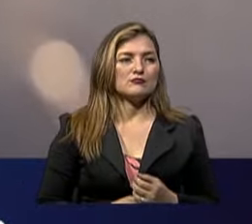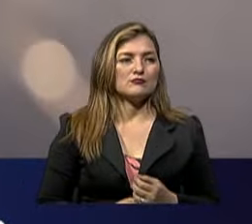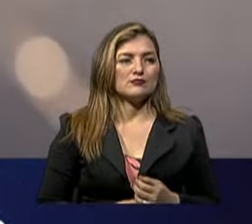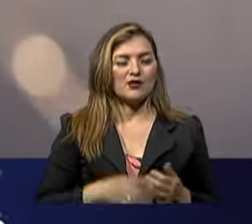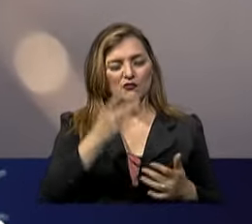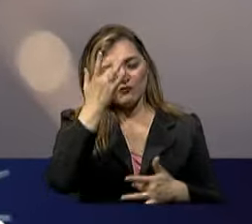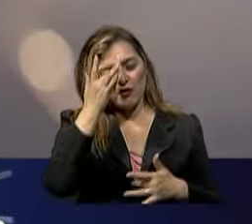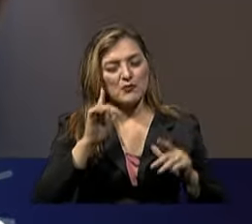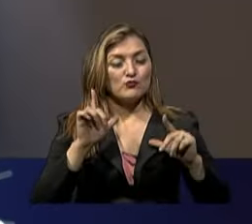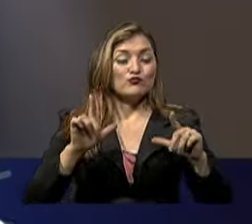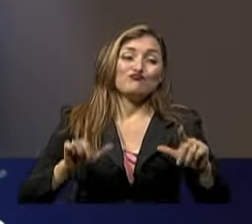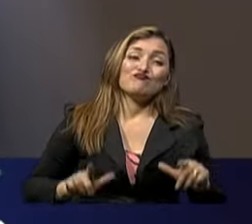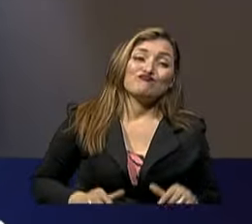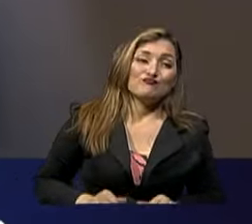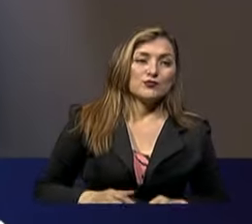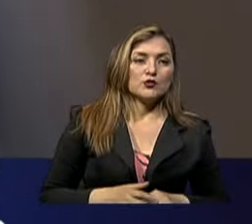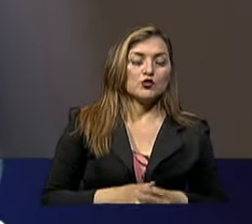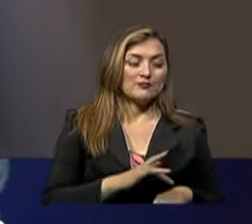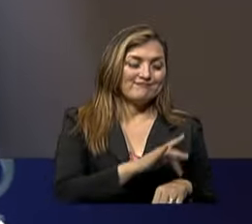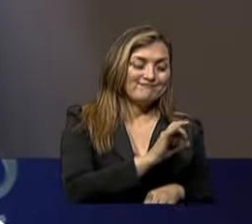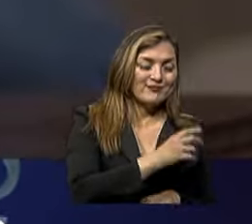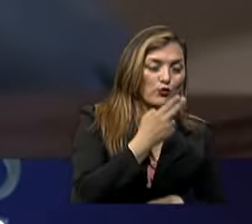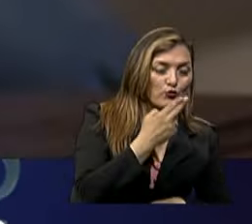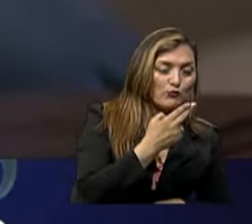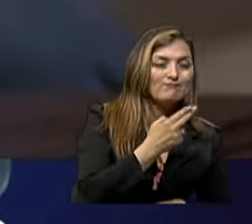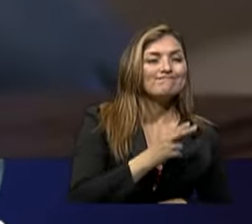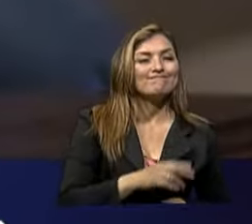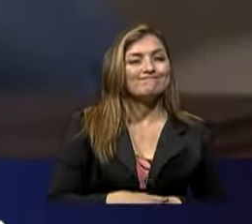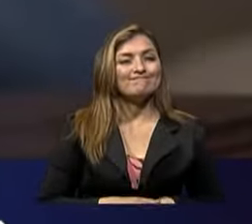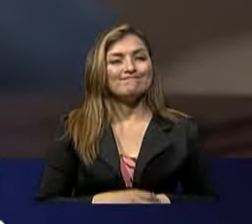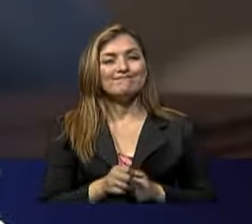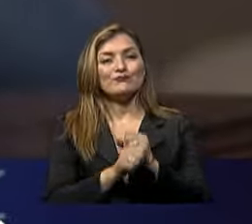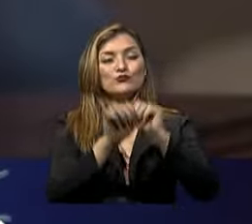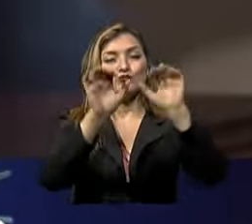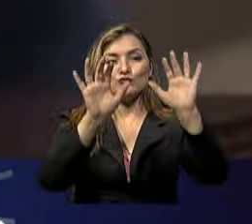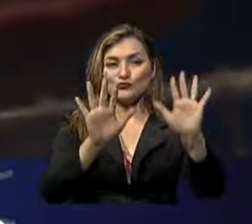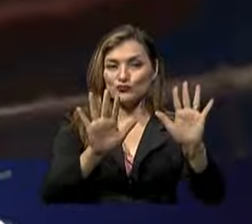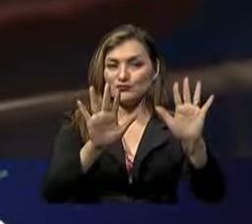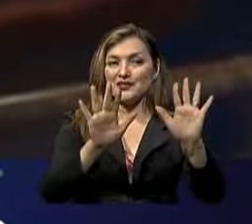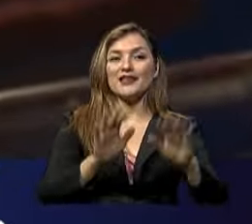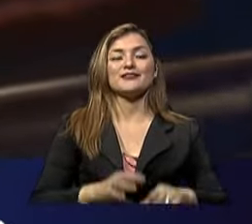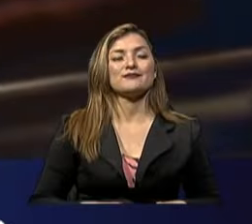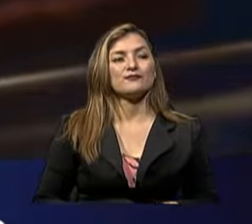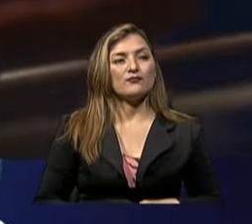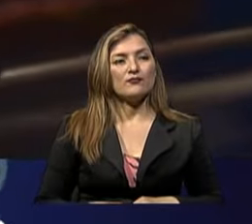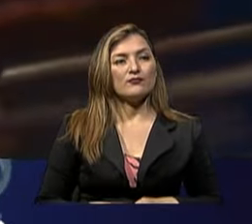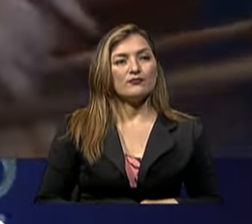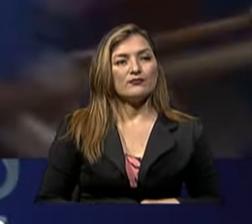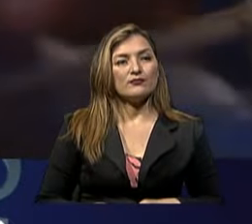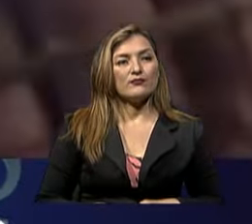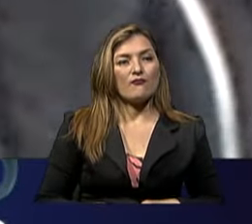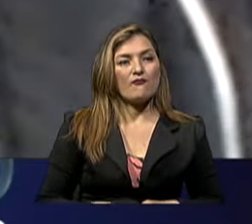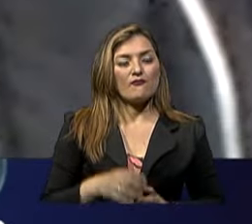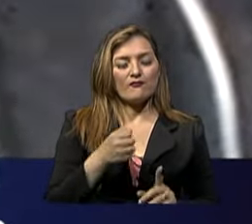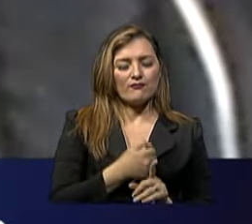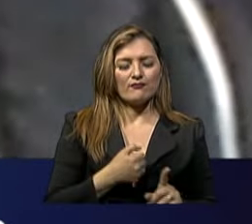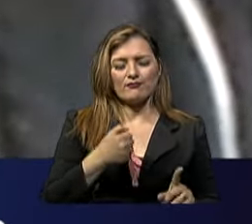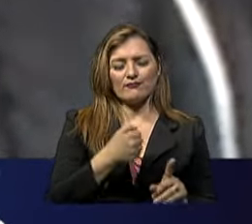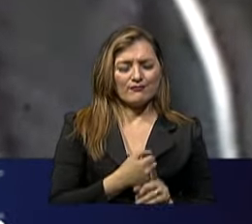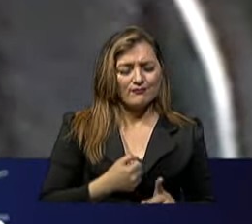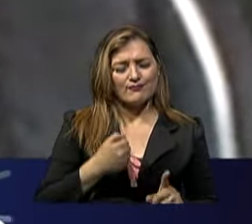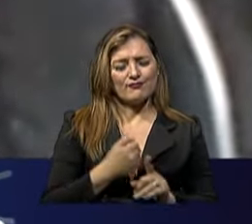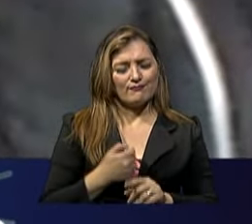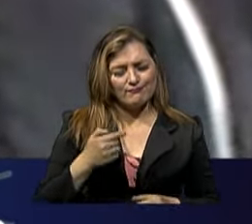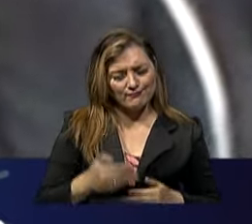Problemas de salud Y todo Traté y dejé De fumar Más o menos Unos 10 años En ese combate Que tienes tú Para realmente